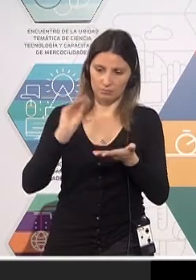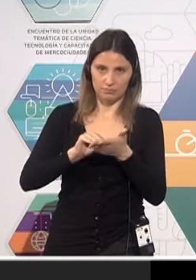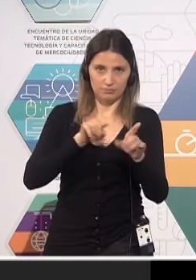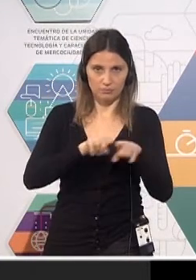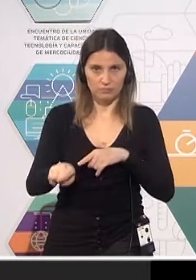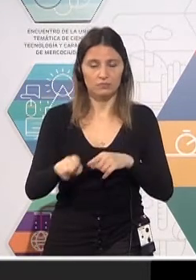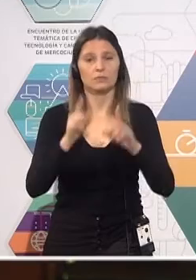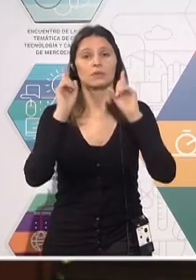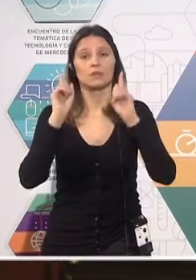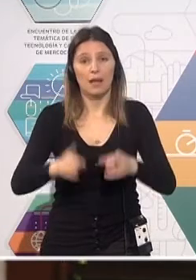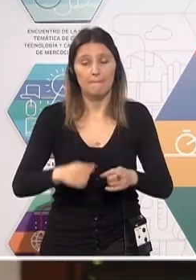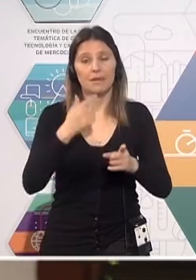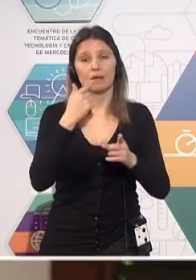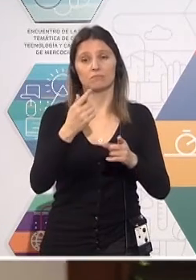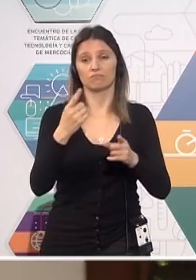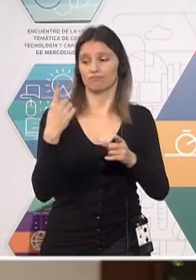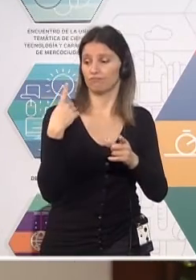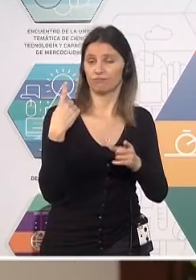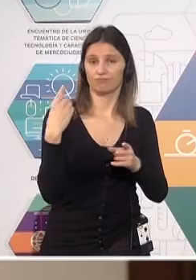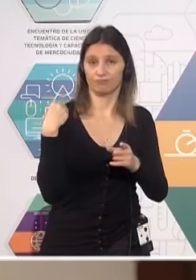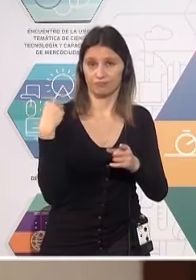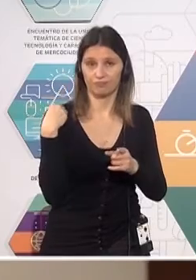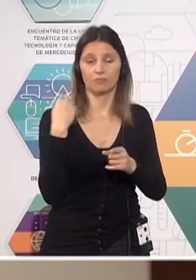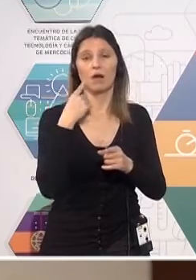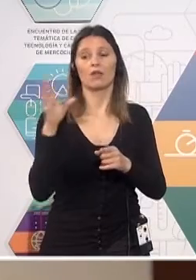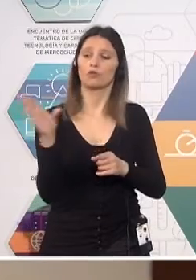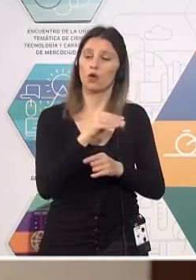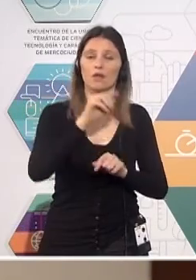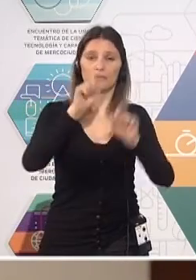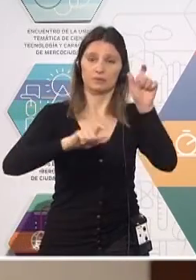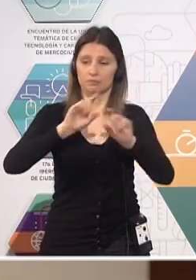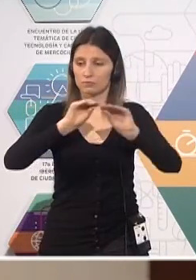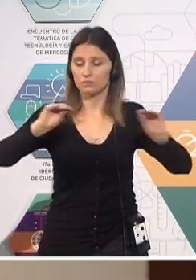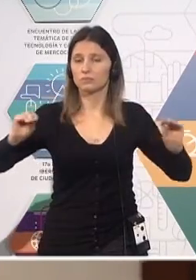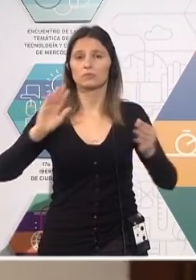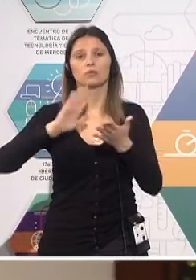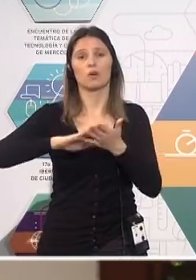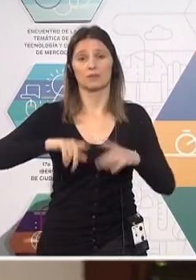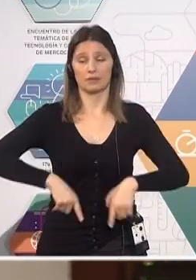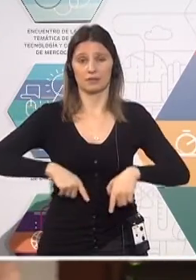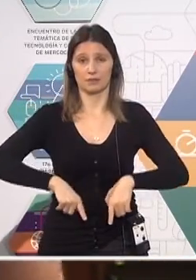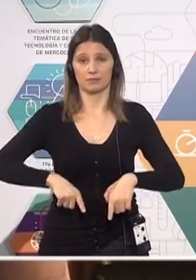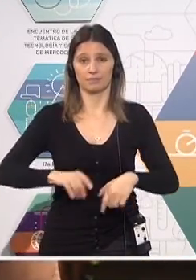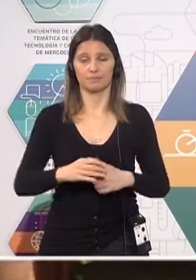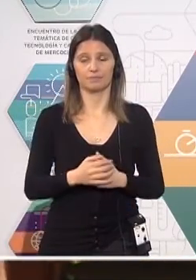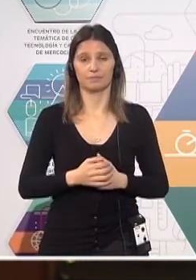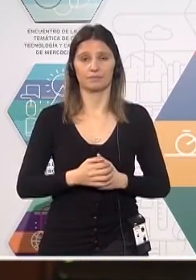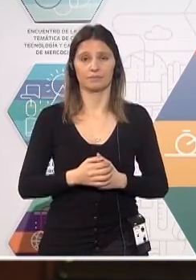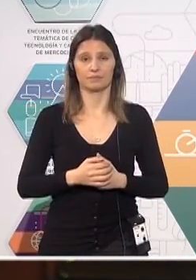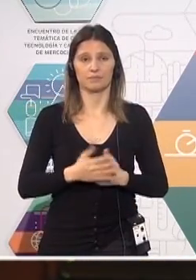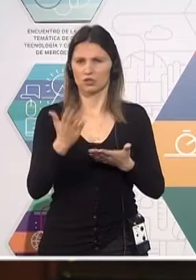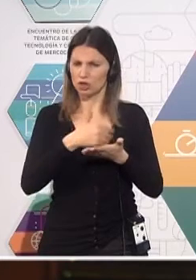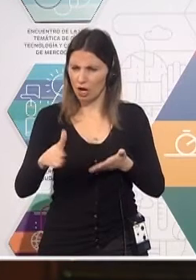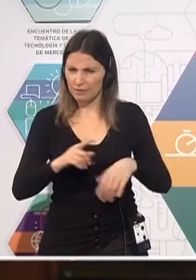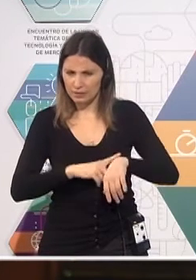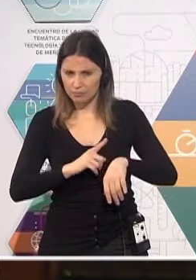Y a través de eso, a través del push notification, podemos notificar a todos los ciudadanos de cosas relacionadas con la intendencia. Creo que me sobra